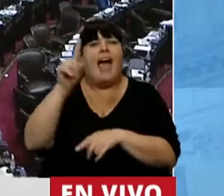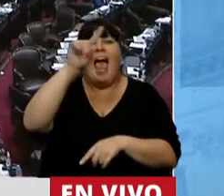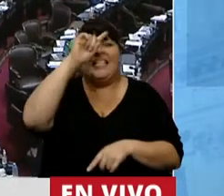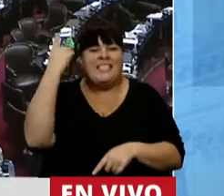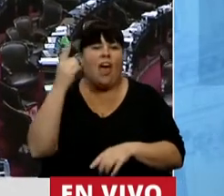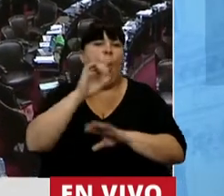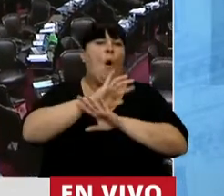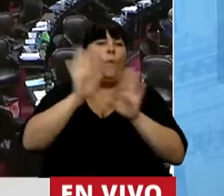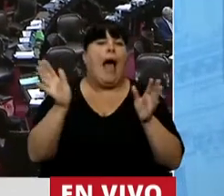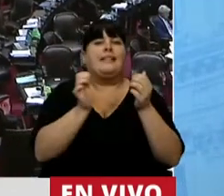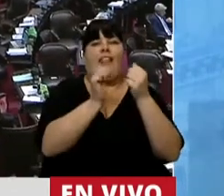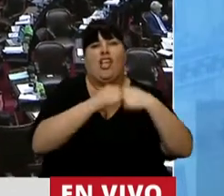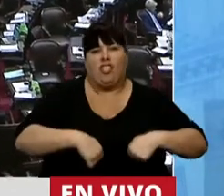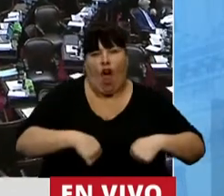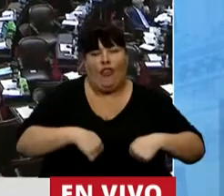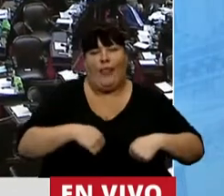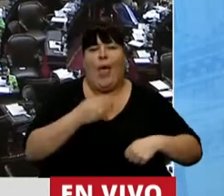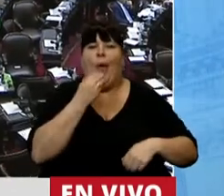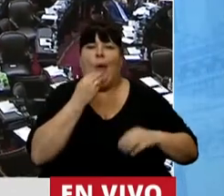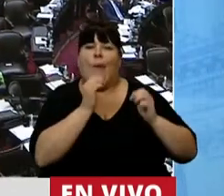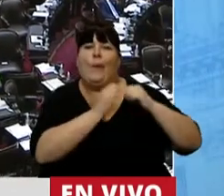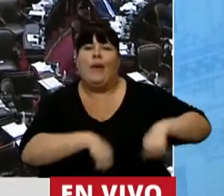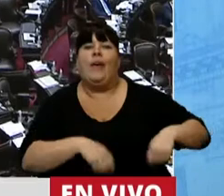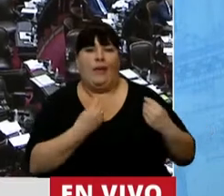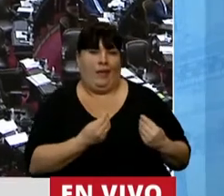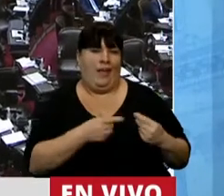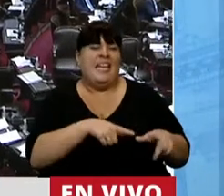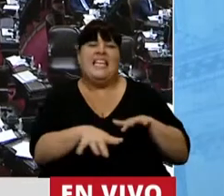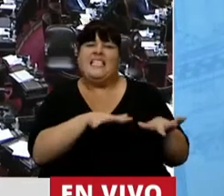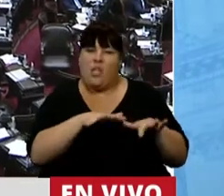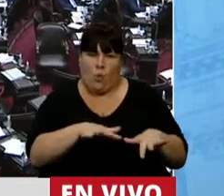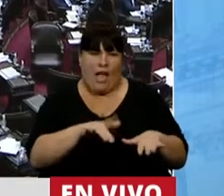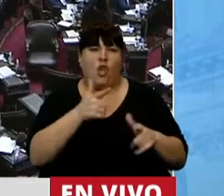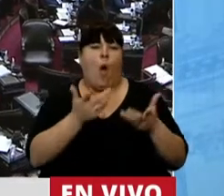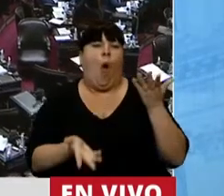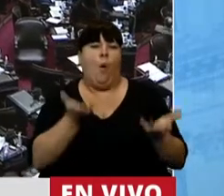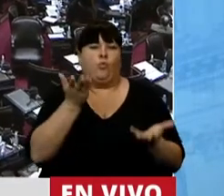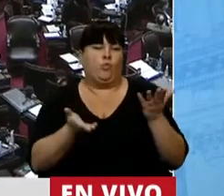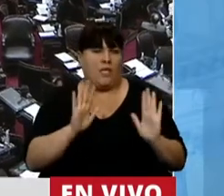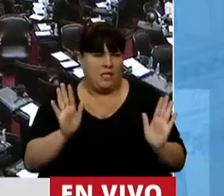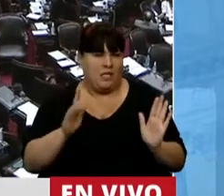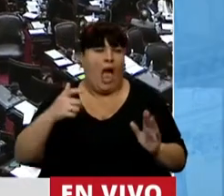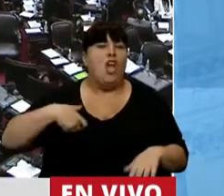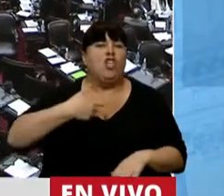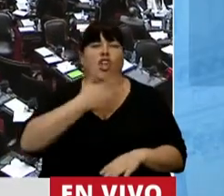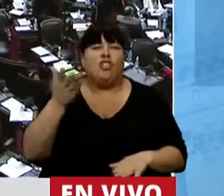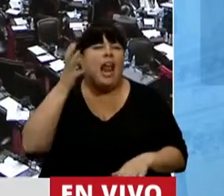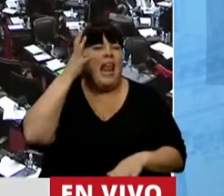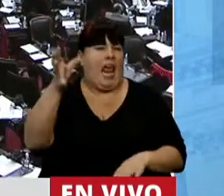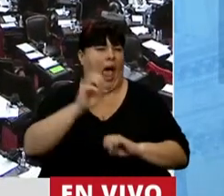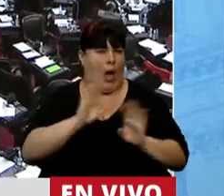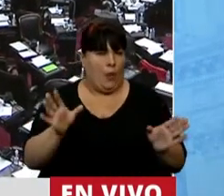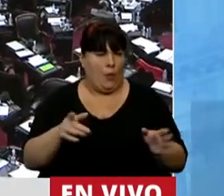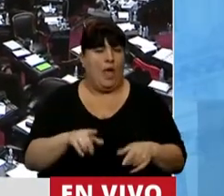Estado deje de esconder bajo la alfombra una situación de injusticia social enorme,